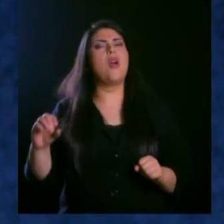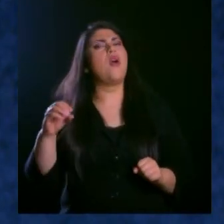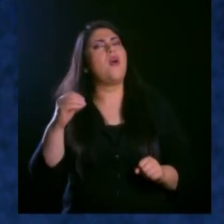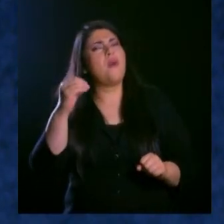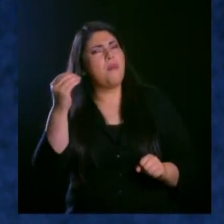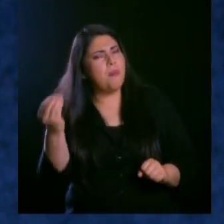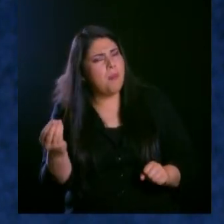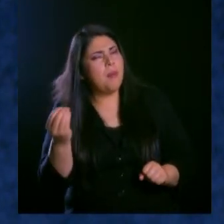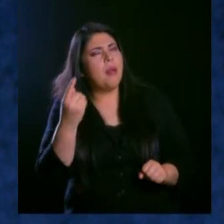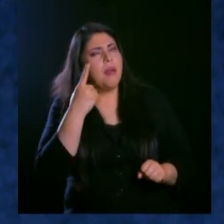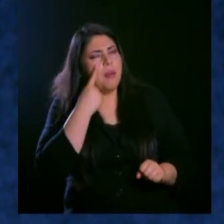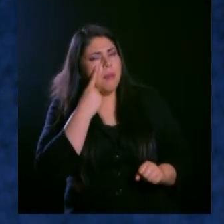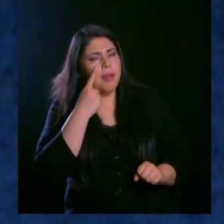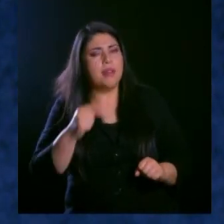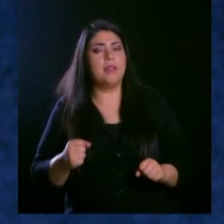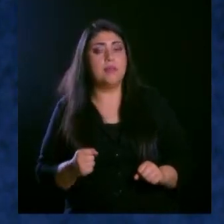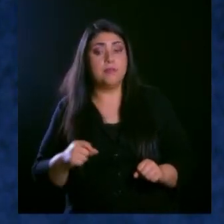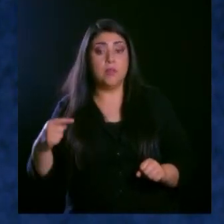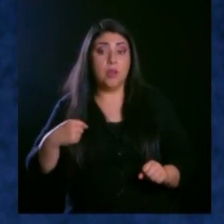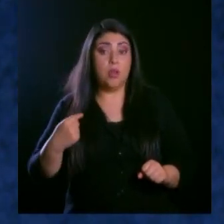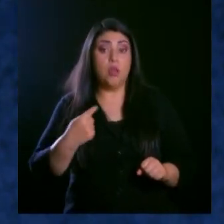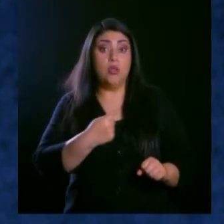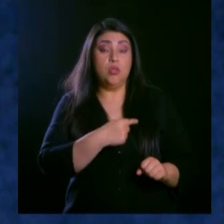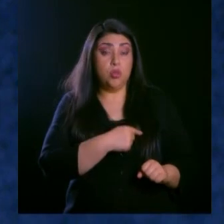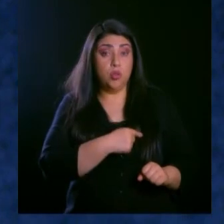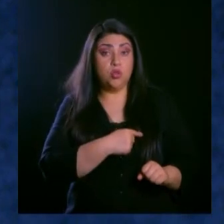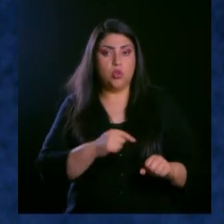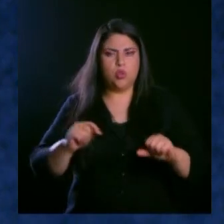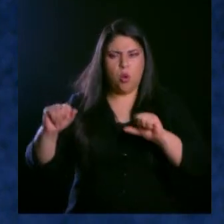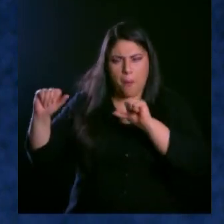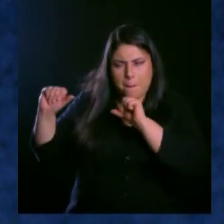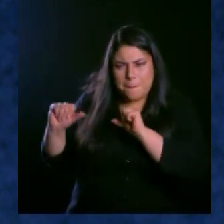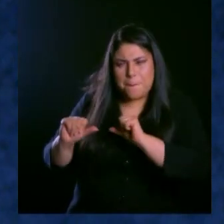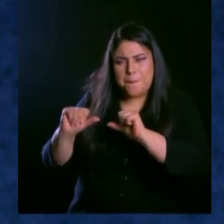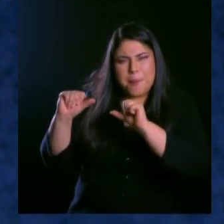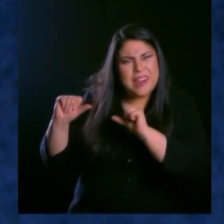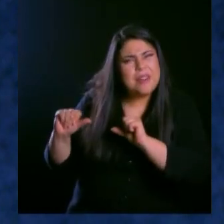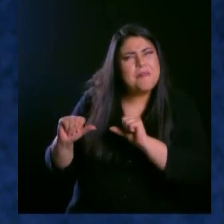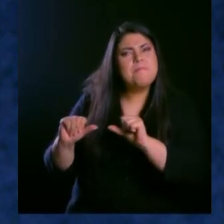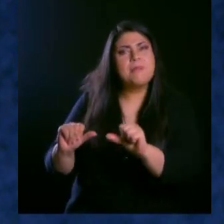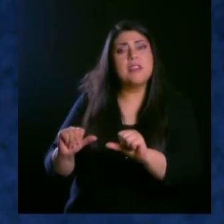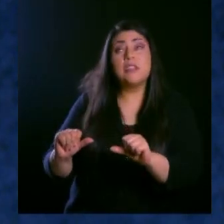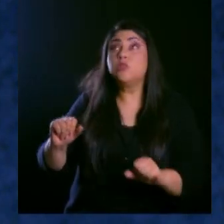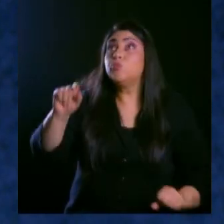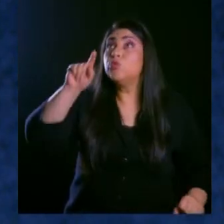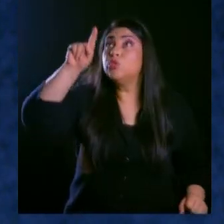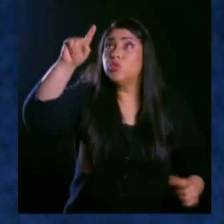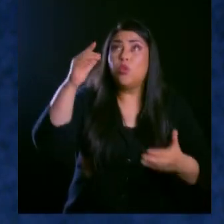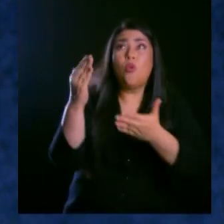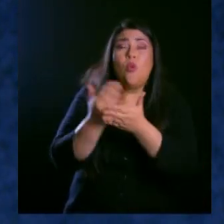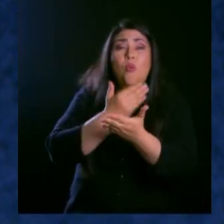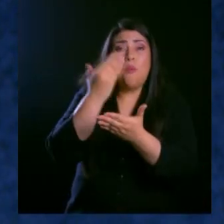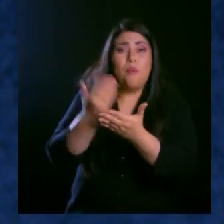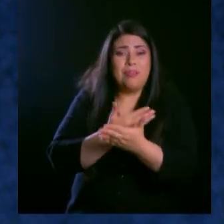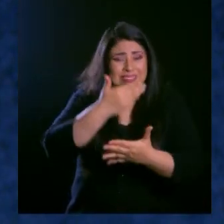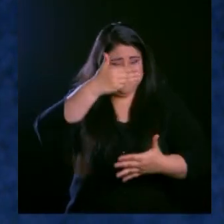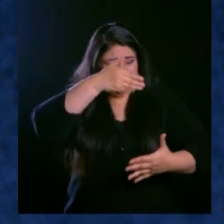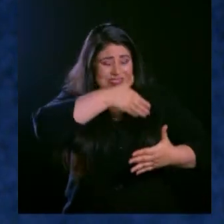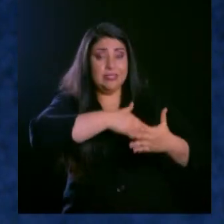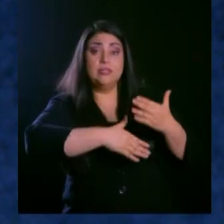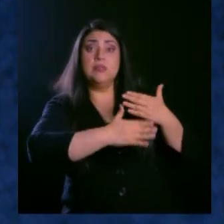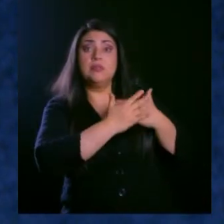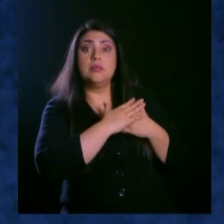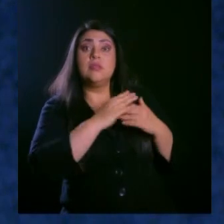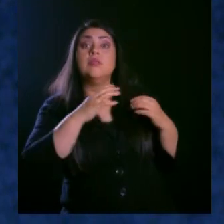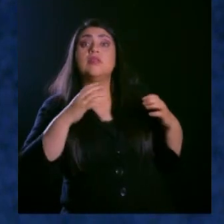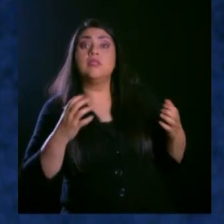Porque dice, cuando nosotros permanecemos en Él y sus palabras en nosotros, nosotros podemos pedir lo que queramos y no